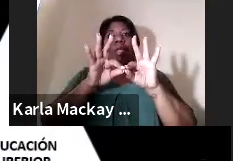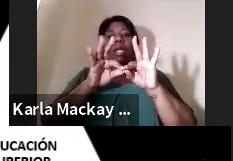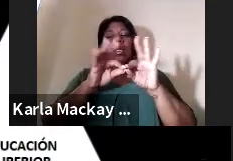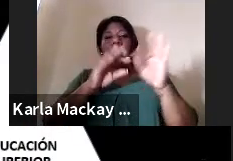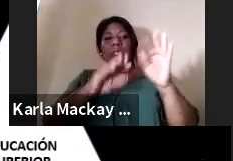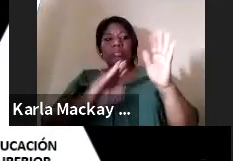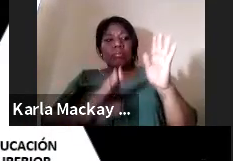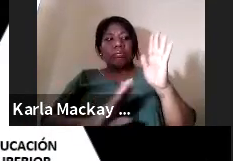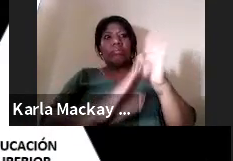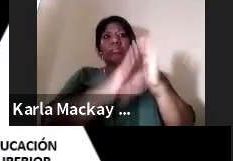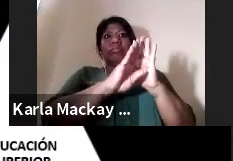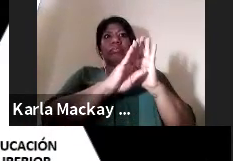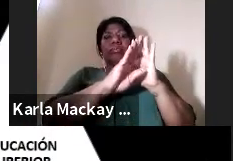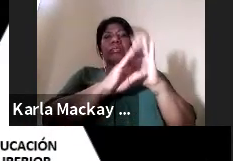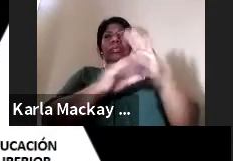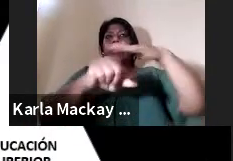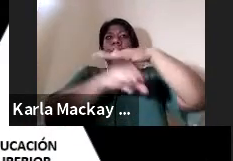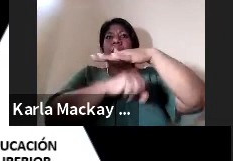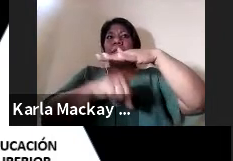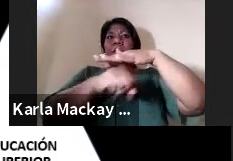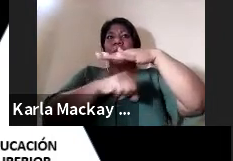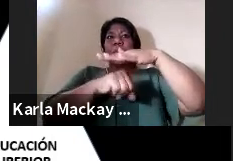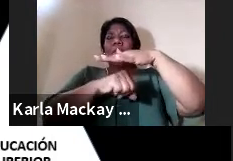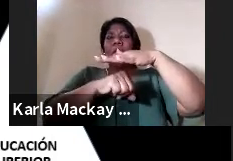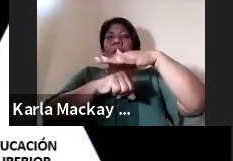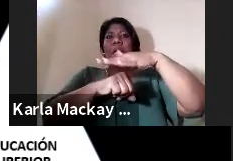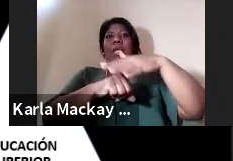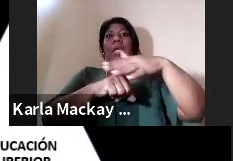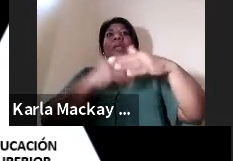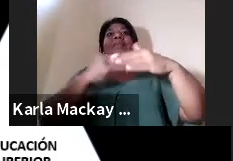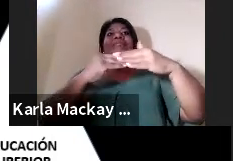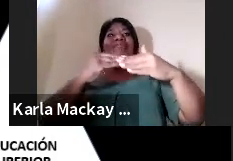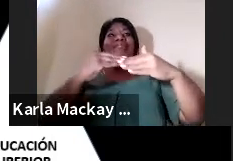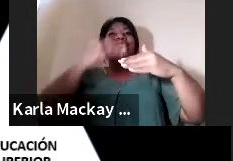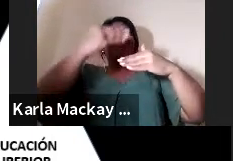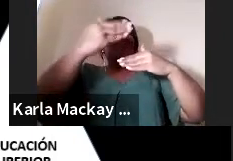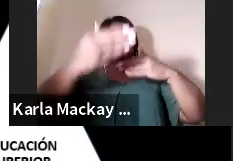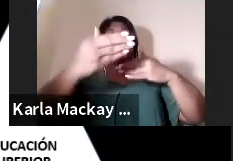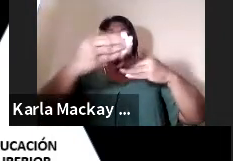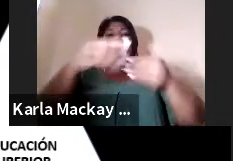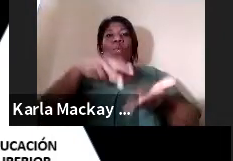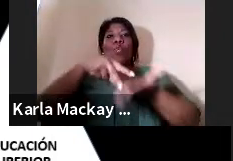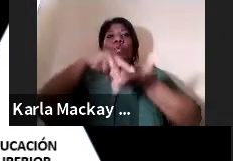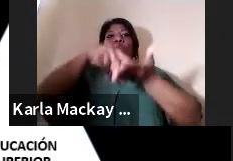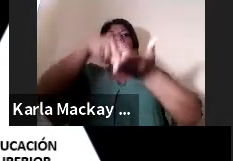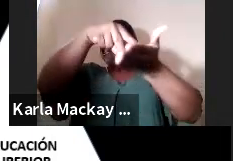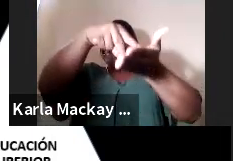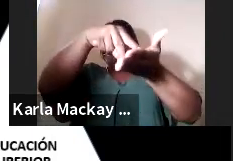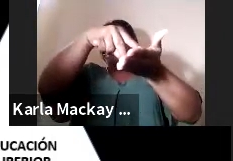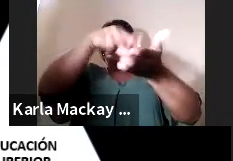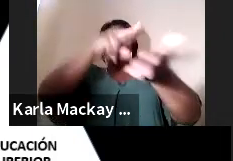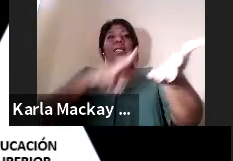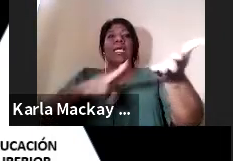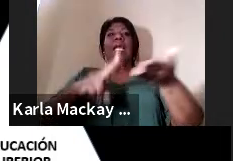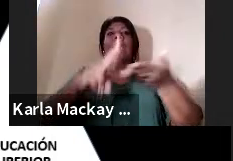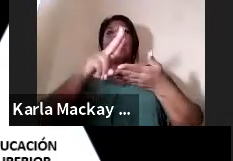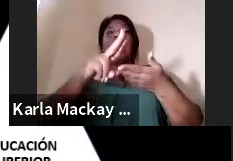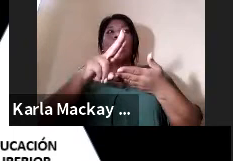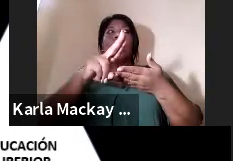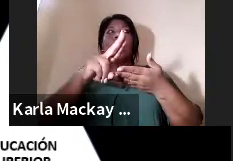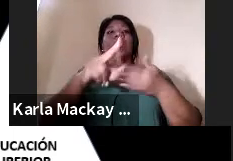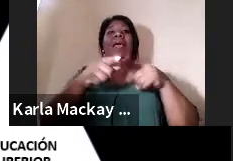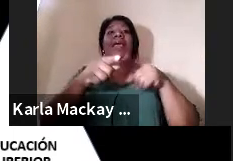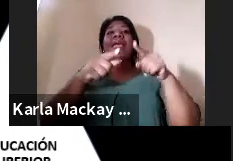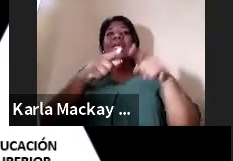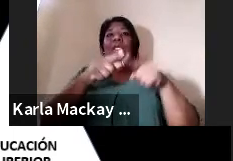media y universitaria, para que en realidad tengamos un sistema que responda a un principio de investigación.